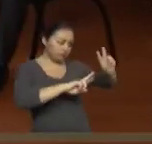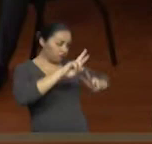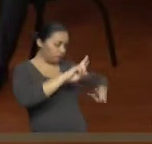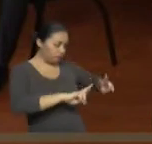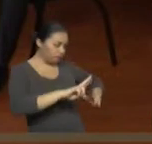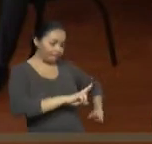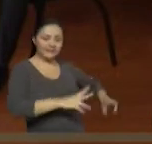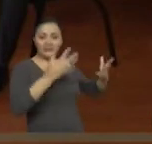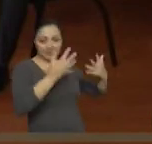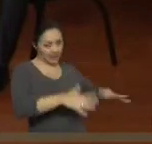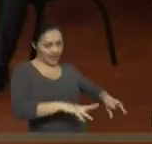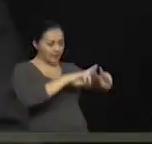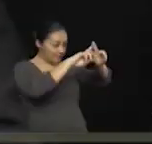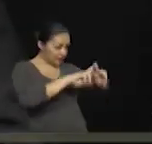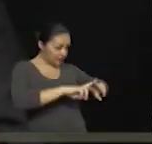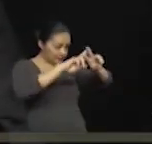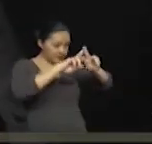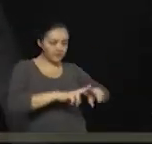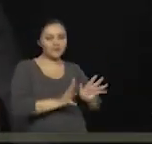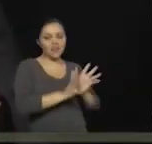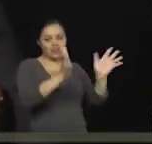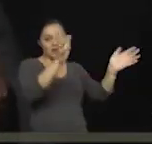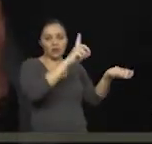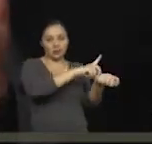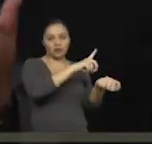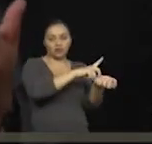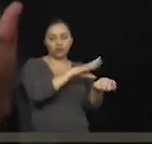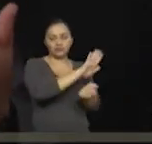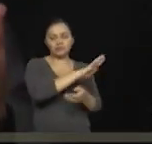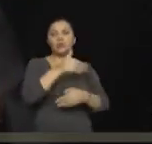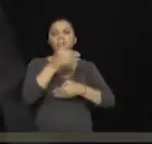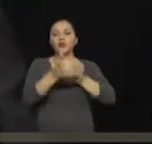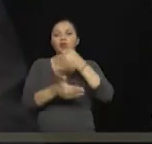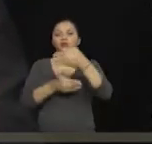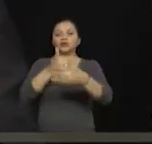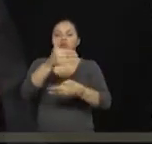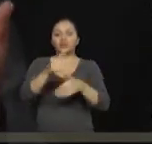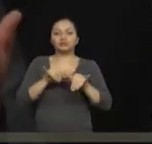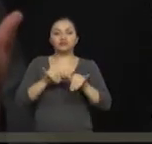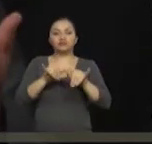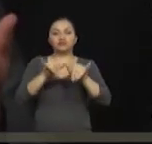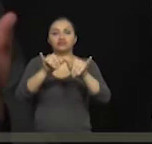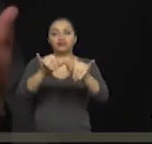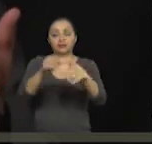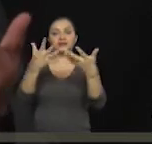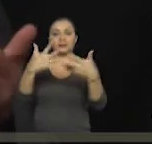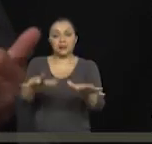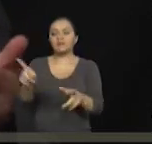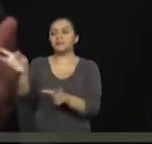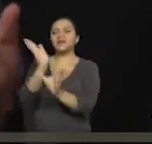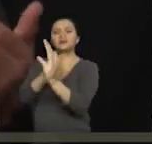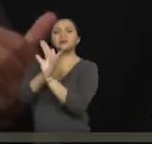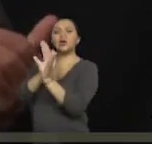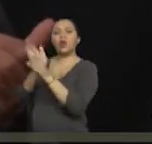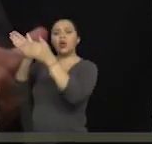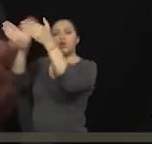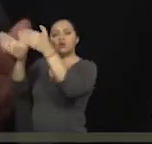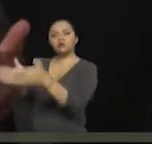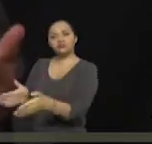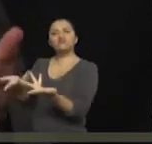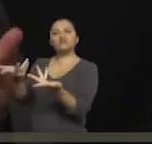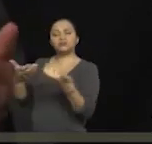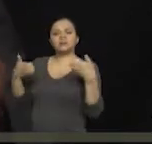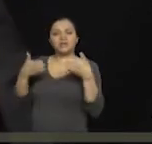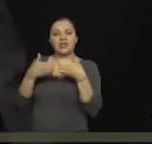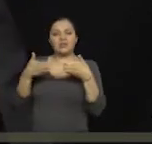como médico, podemos decir, médico general, el procedimiento continúa y tú como psicólogo tienes que ser parte del equipo